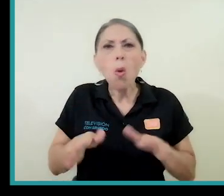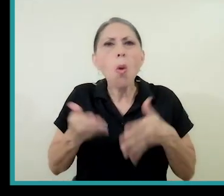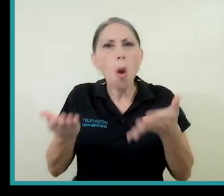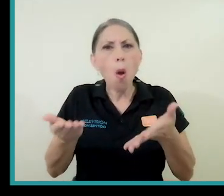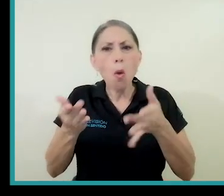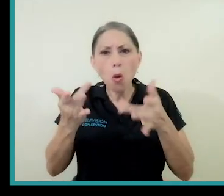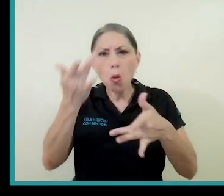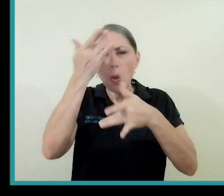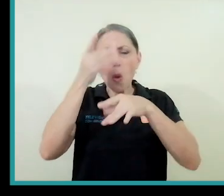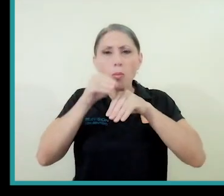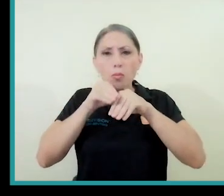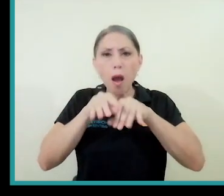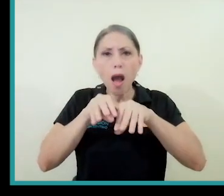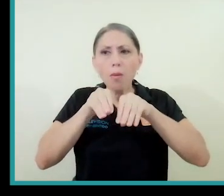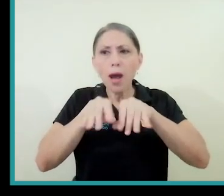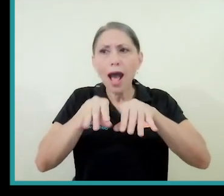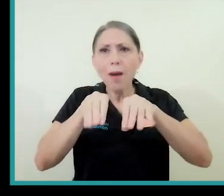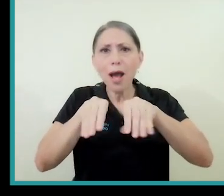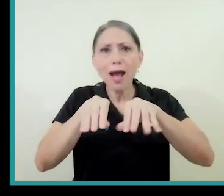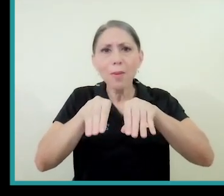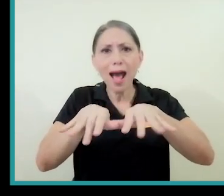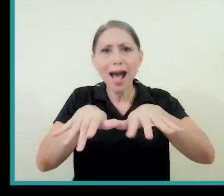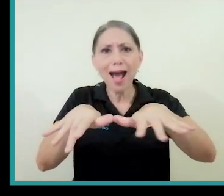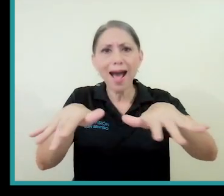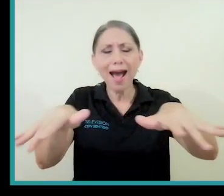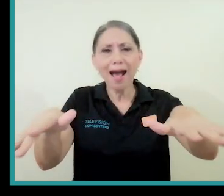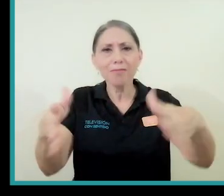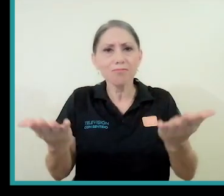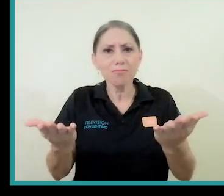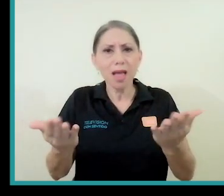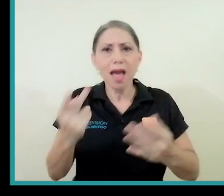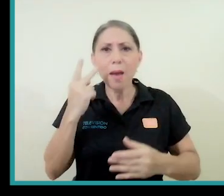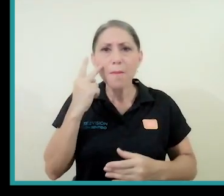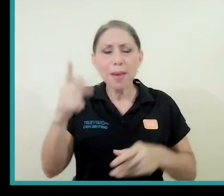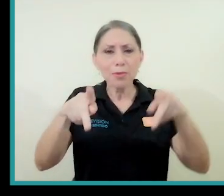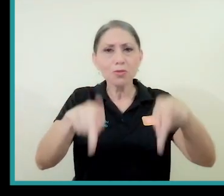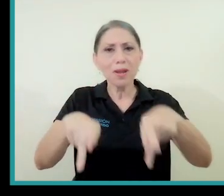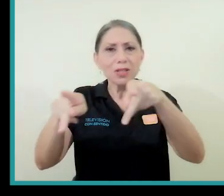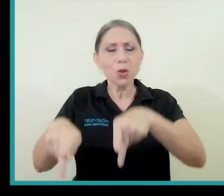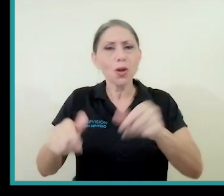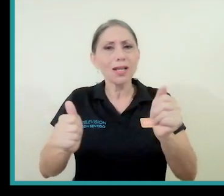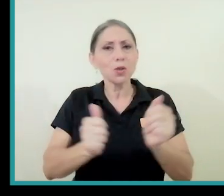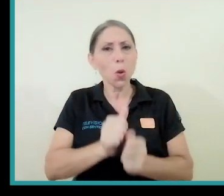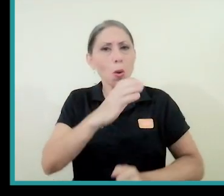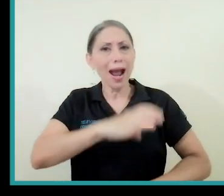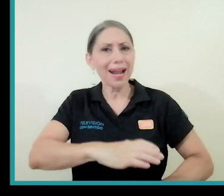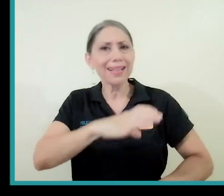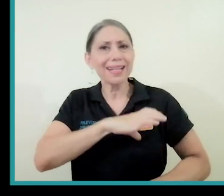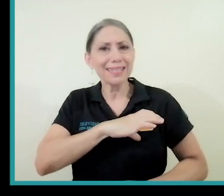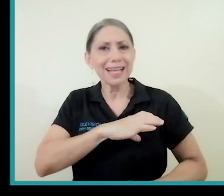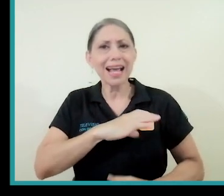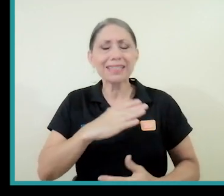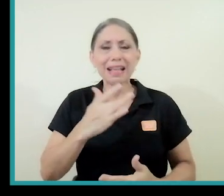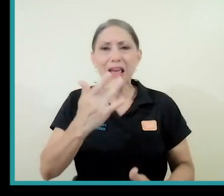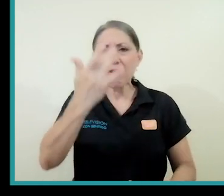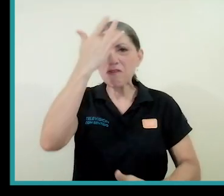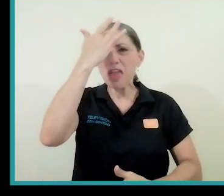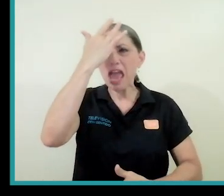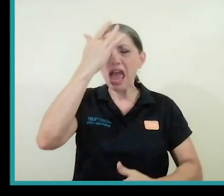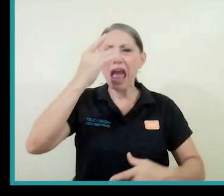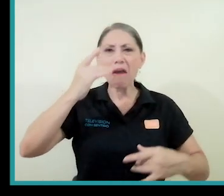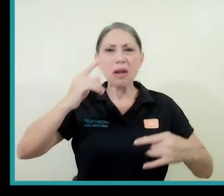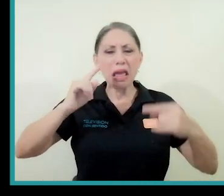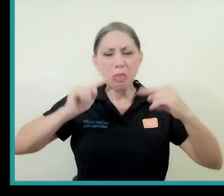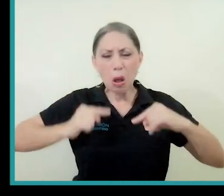esas cadenas de contagio, simple y sencillamente vemos a las personas con unas características de fiebre, de